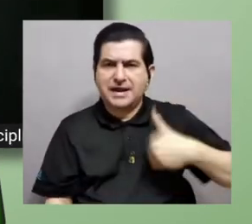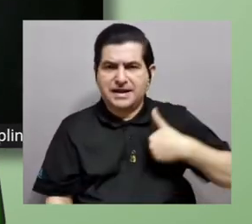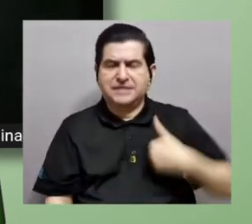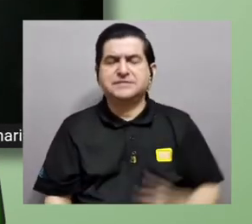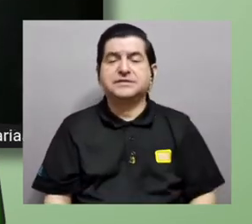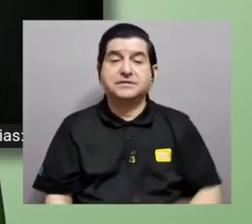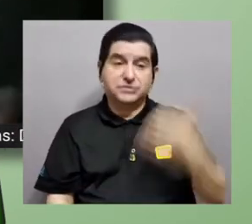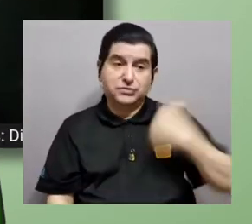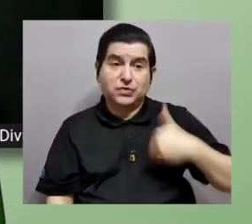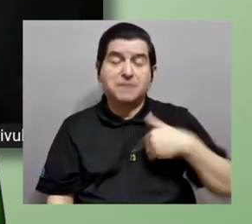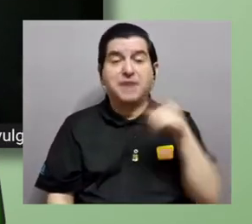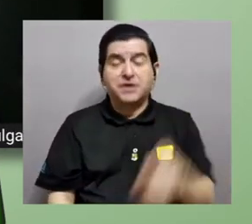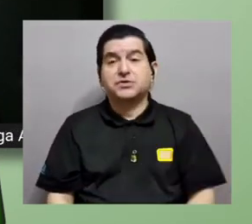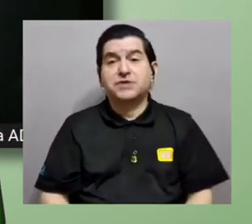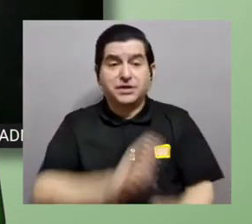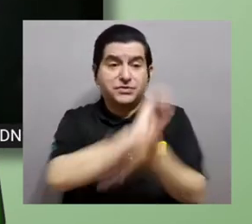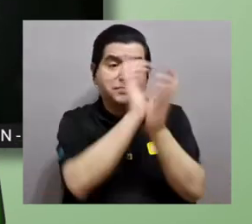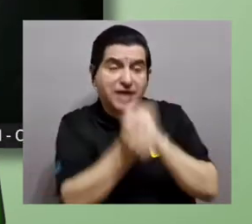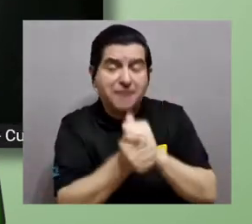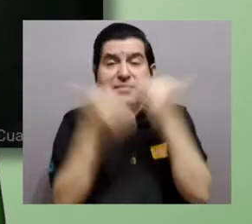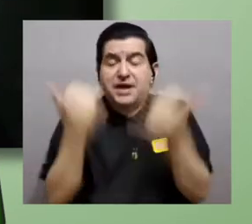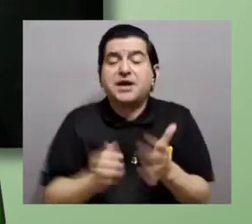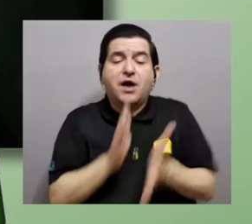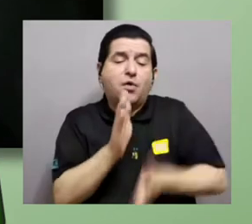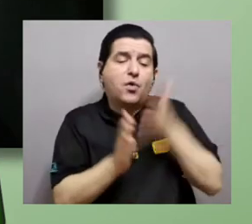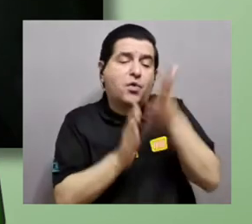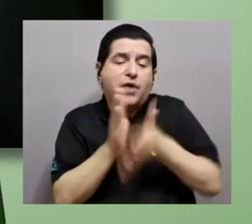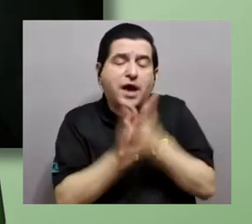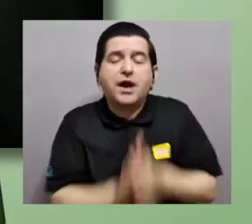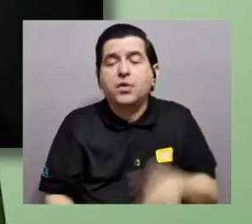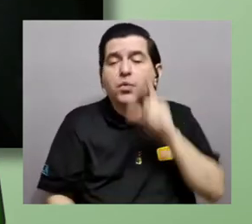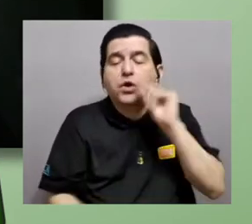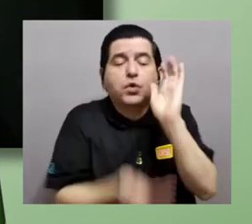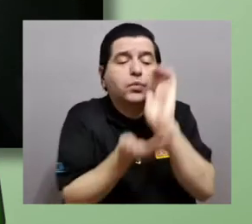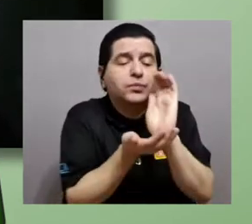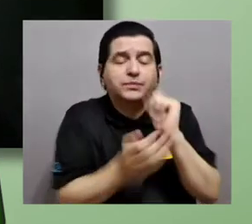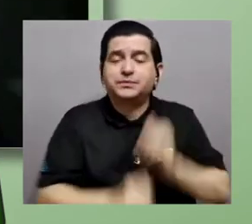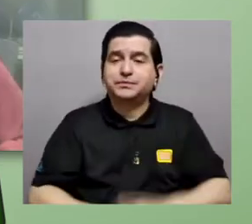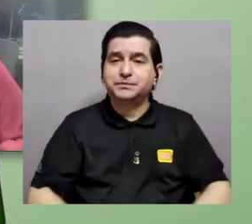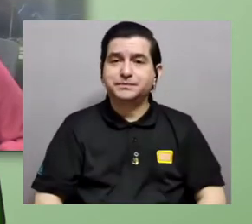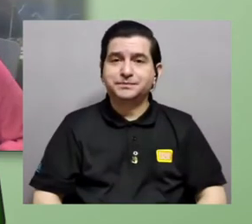a machos y los machos son, como usted decía, los que invierten más en el cuido parental.